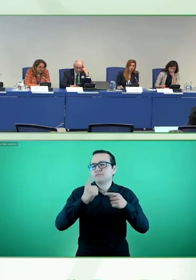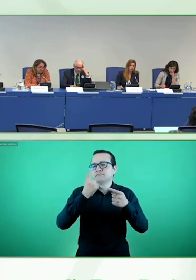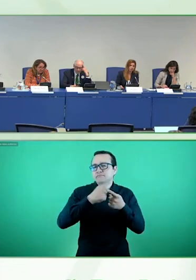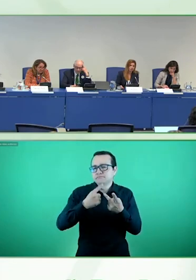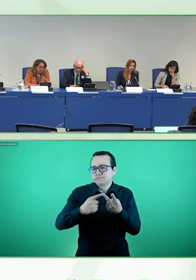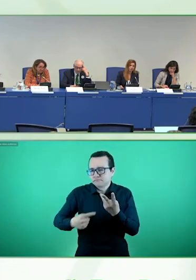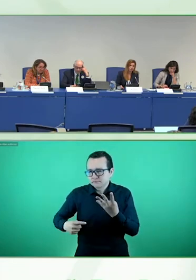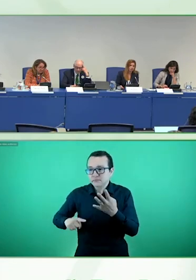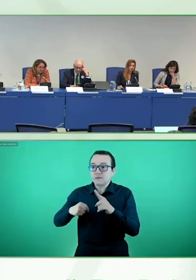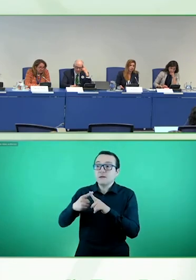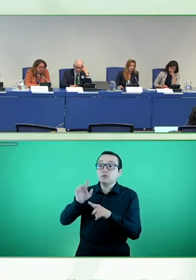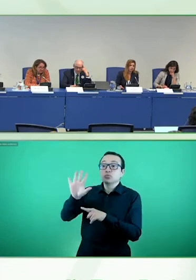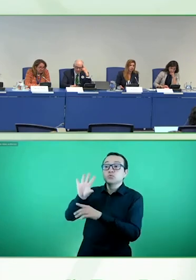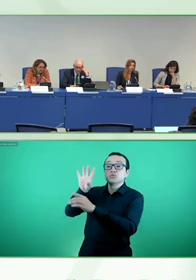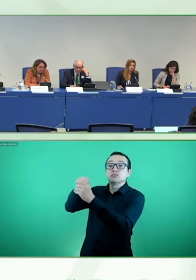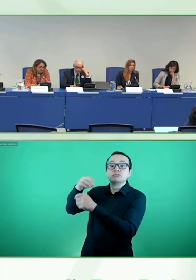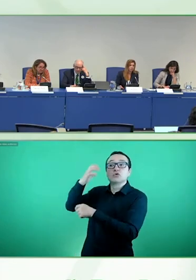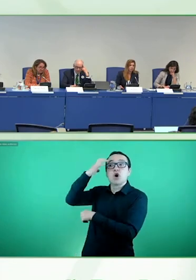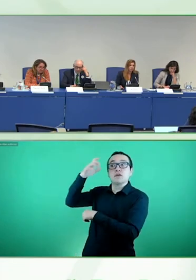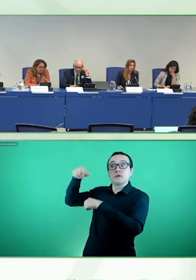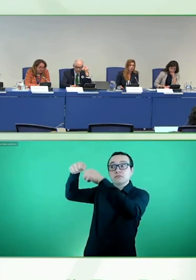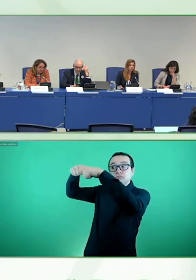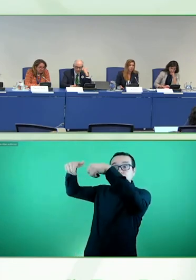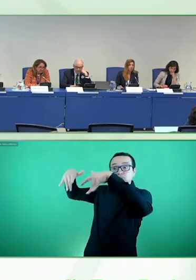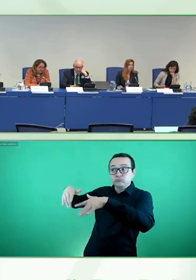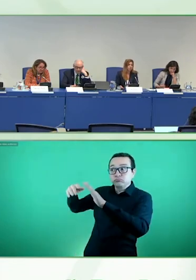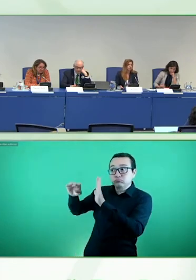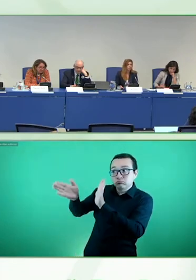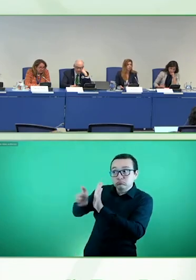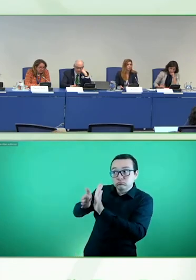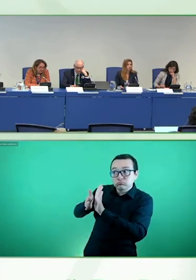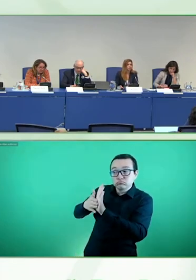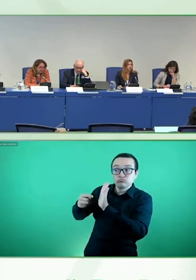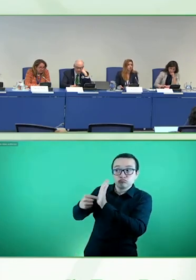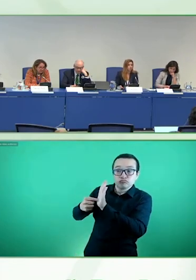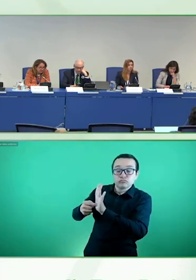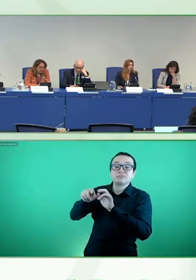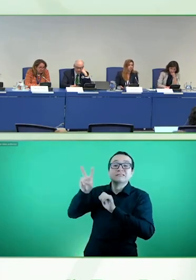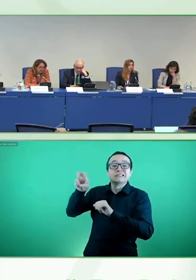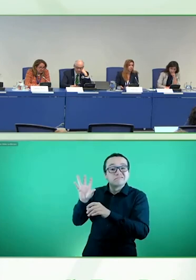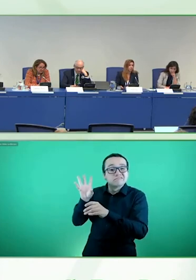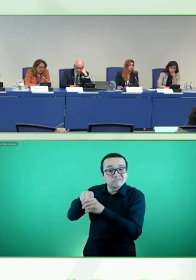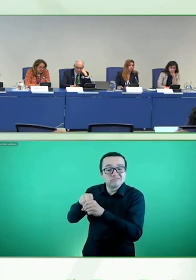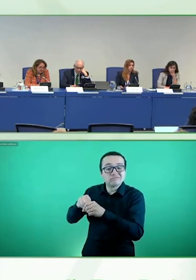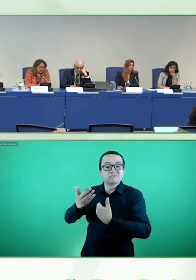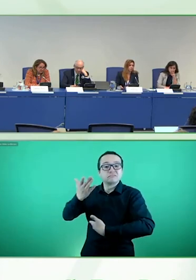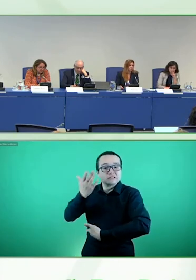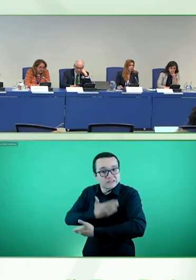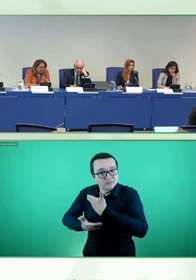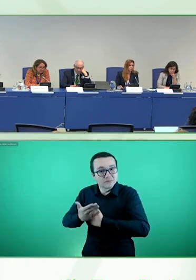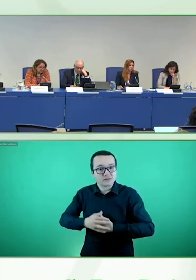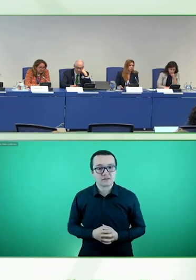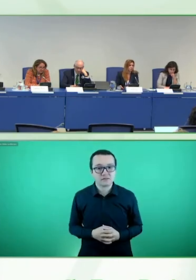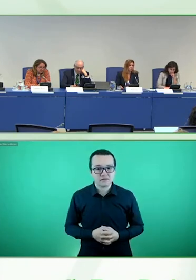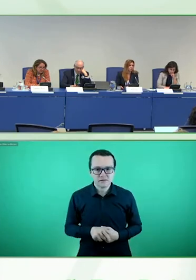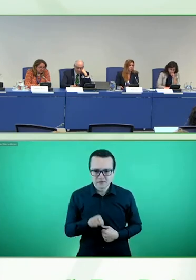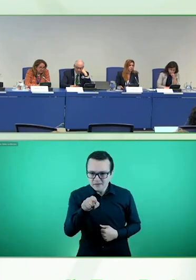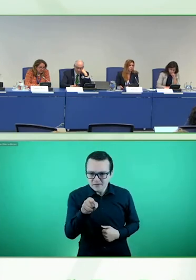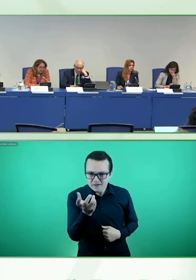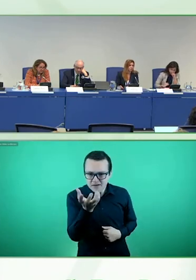también deben incluir la perspectiva de la discapacidad. Bueno, ese programa que tiene un gran impacto en el desarrollo normativo de la región